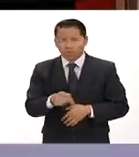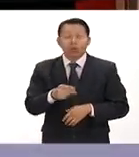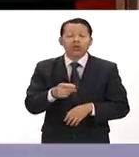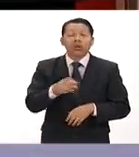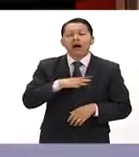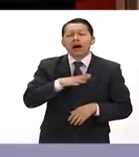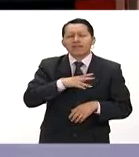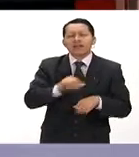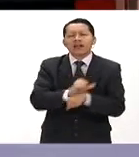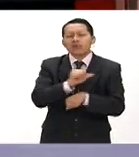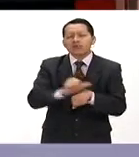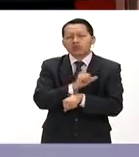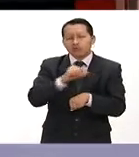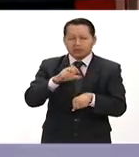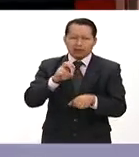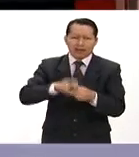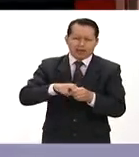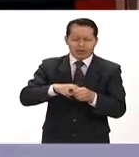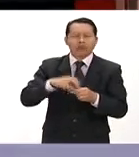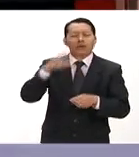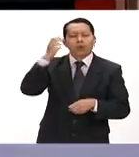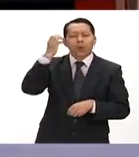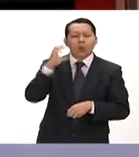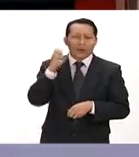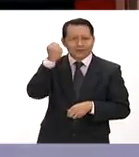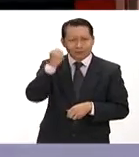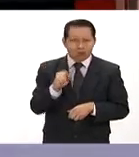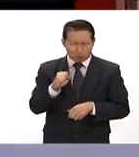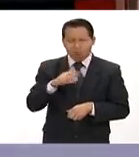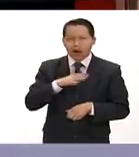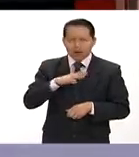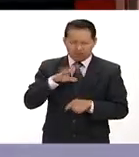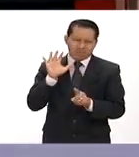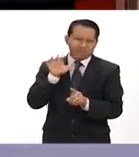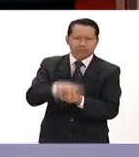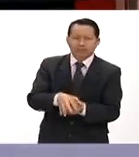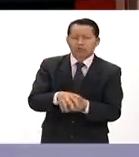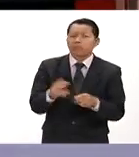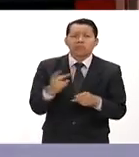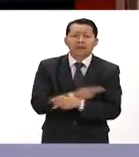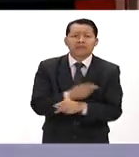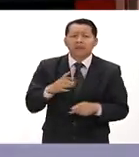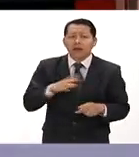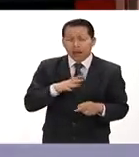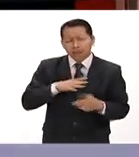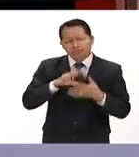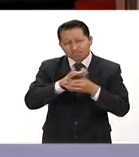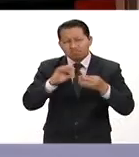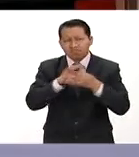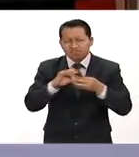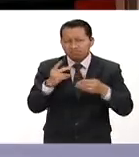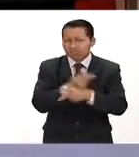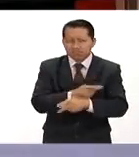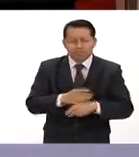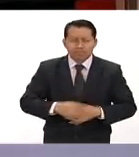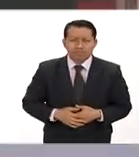la Defensa Nacional en Culiacán, Sinaloa. Así es el recuento de estos lamentables hechos.